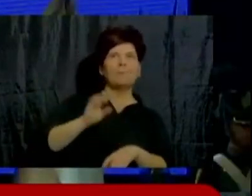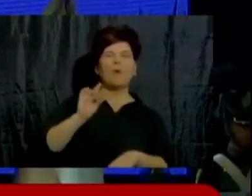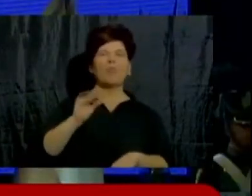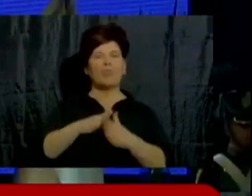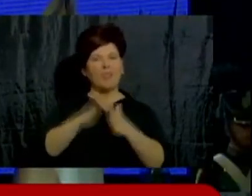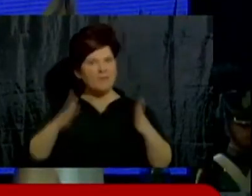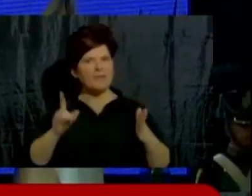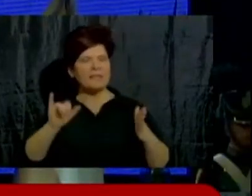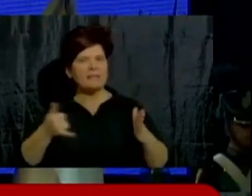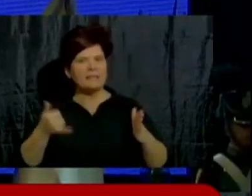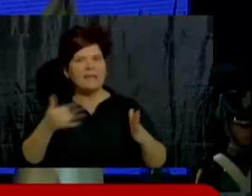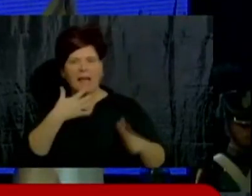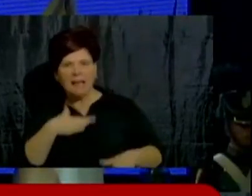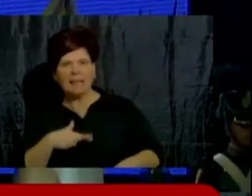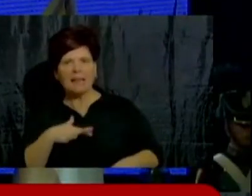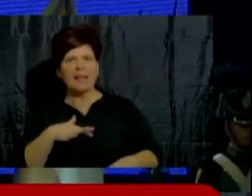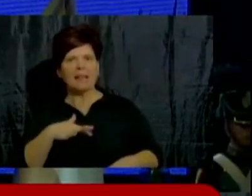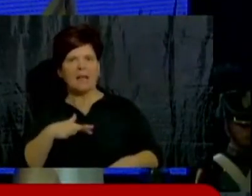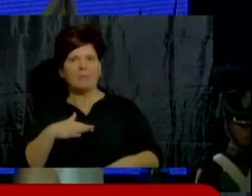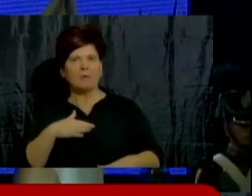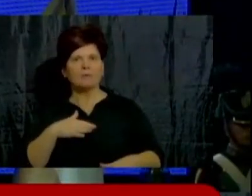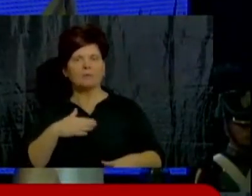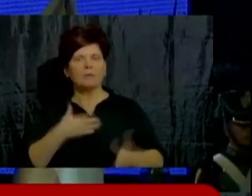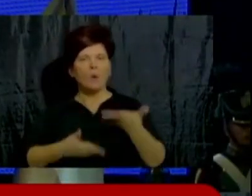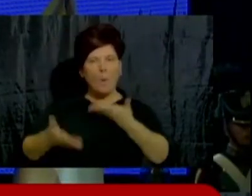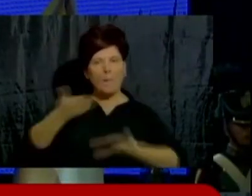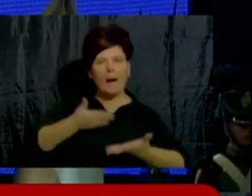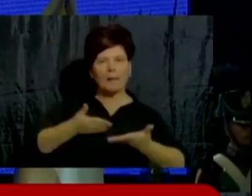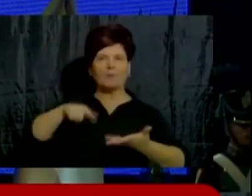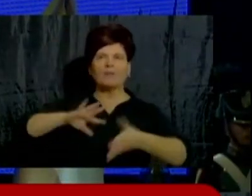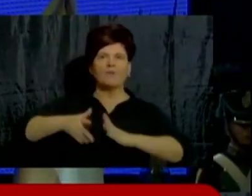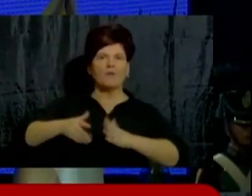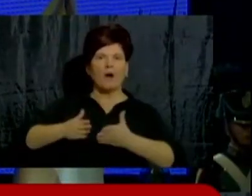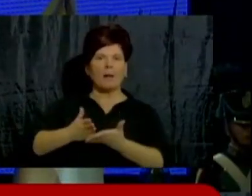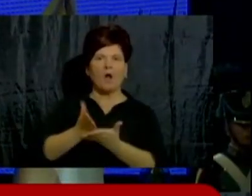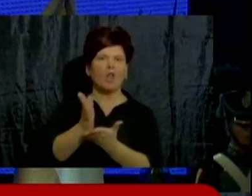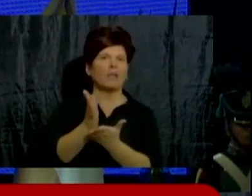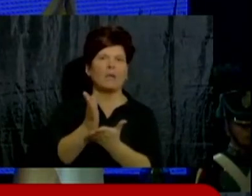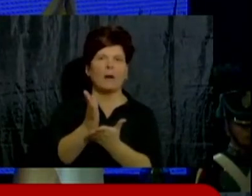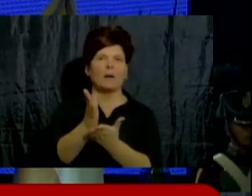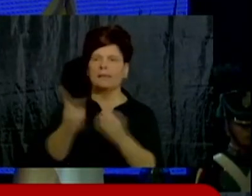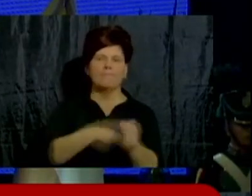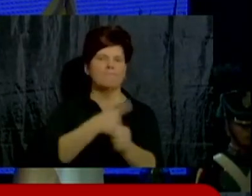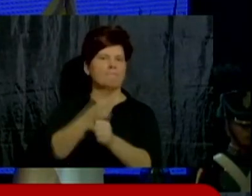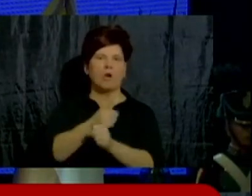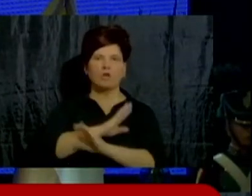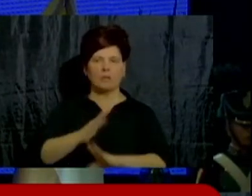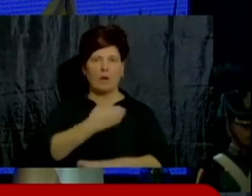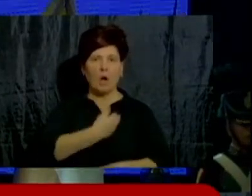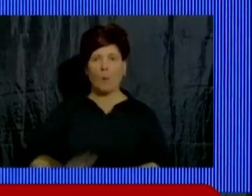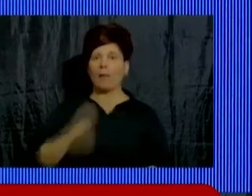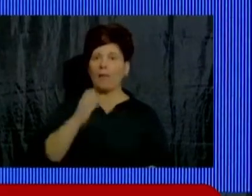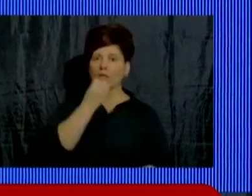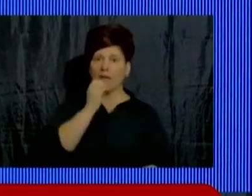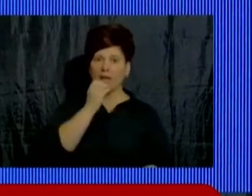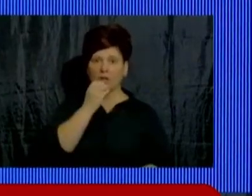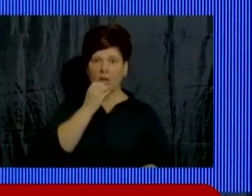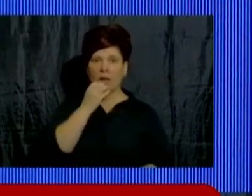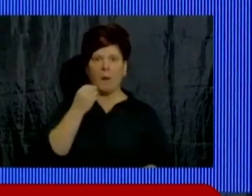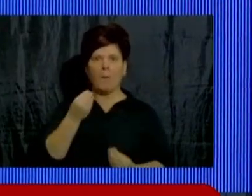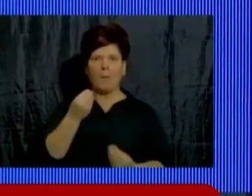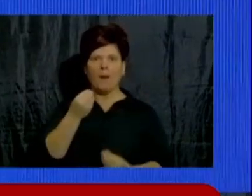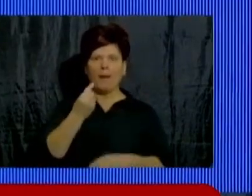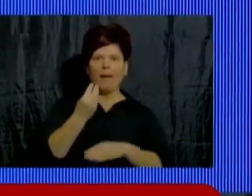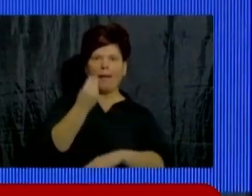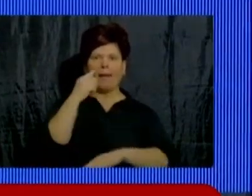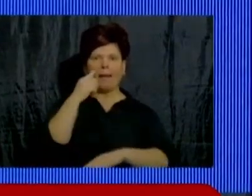también comprendemos y compartimos que no podíamos seguir como veníamos. El gobernador Yarjor y este intendente por convicción, esencia y compromiso